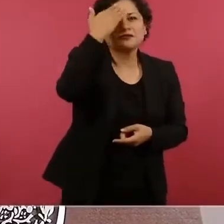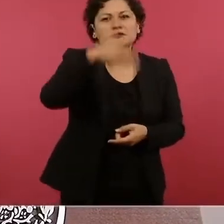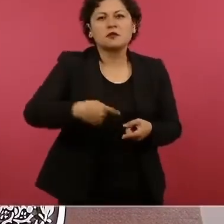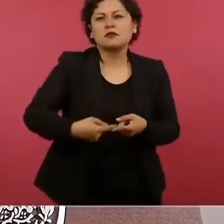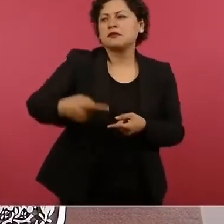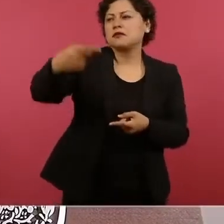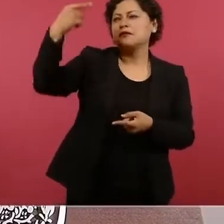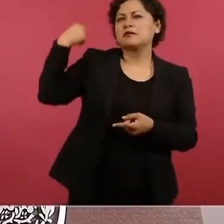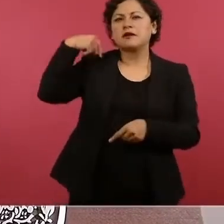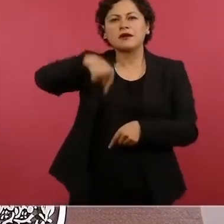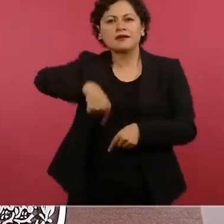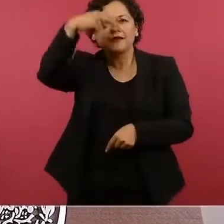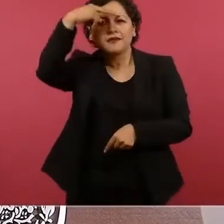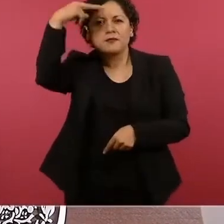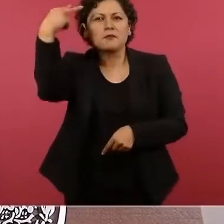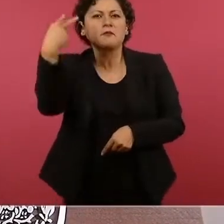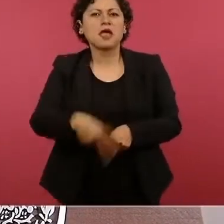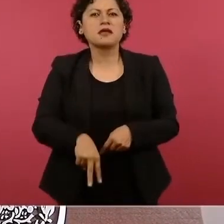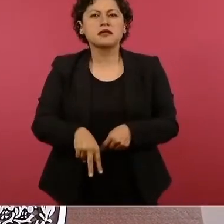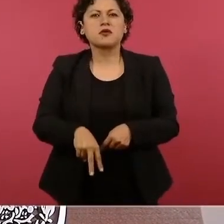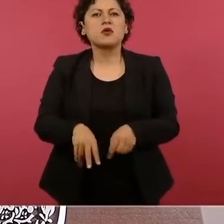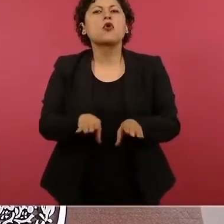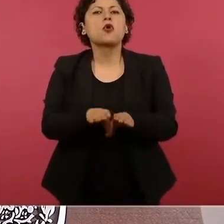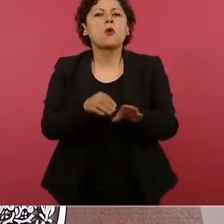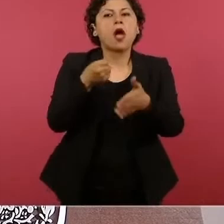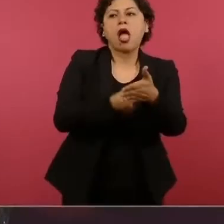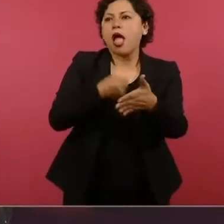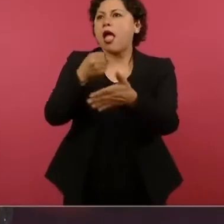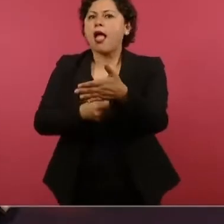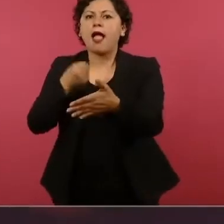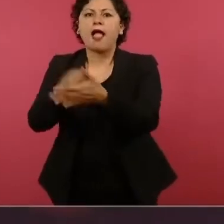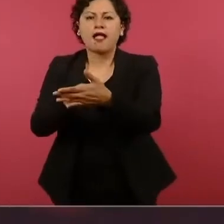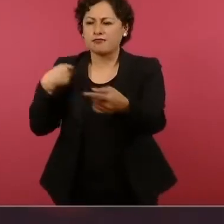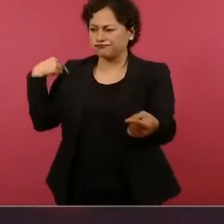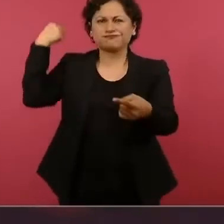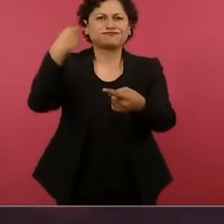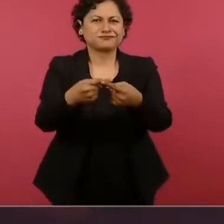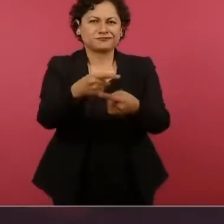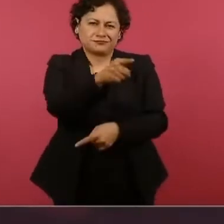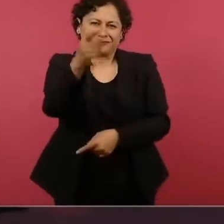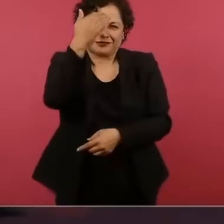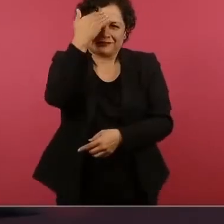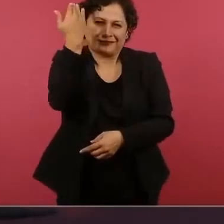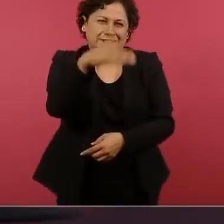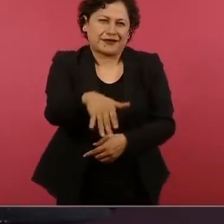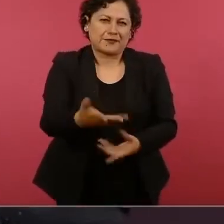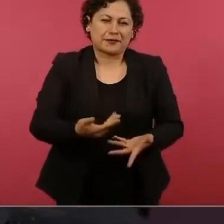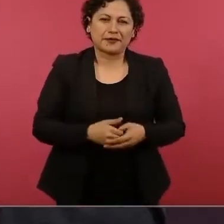México y en el mundo saben de cómo